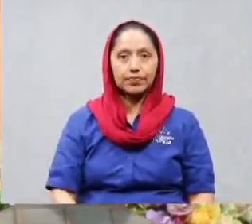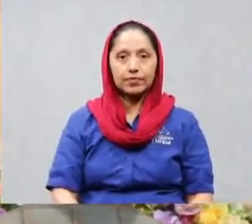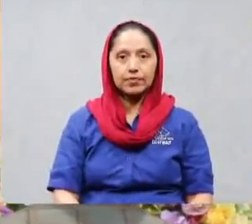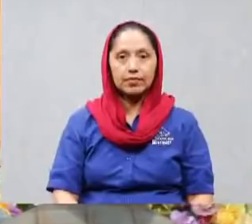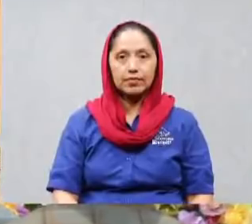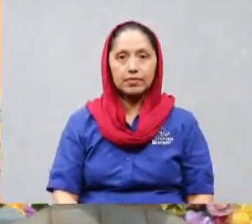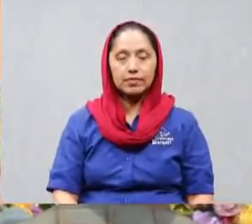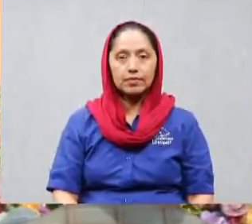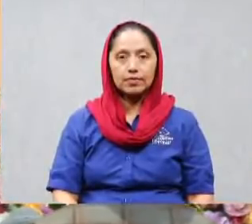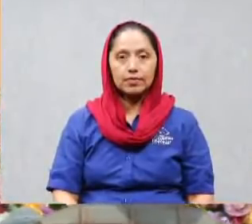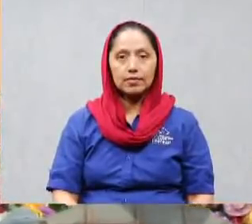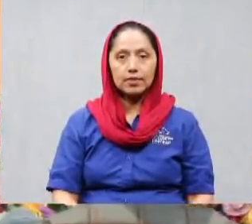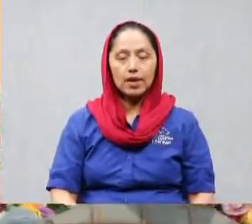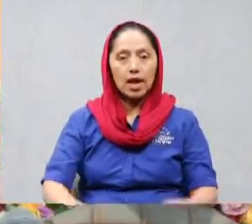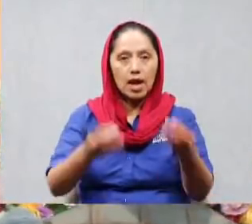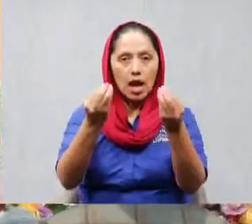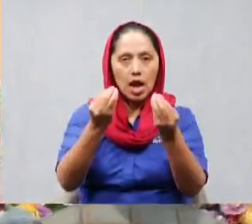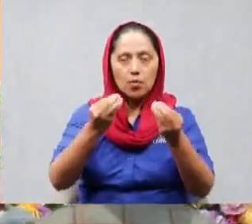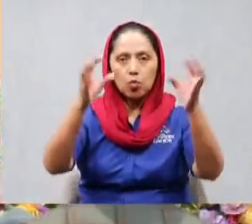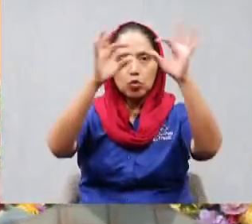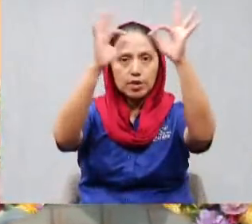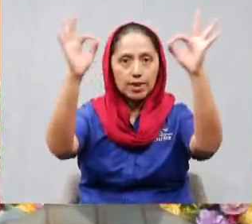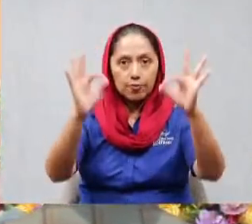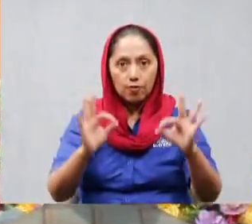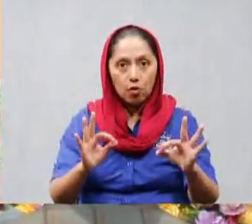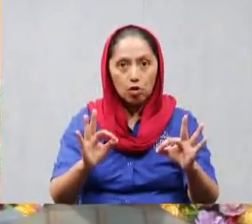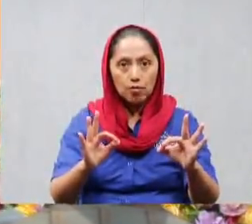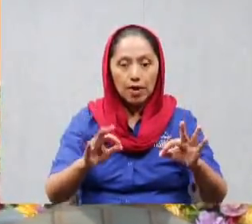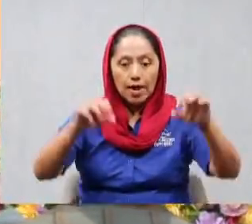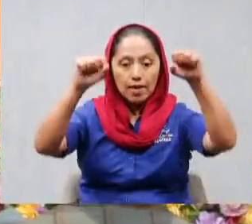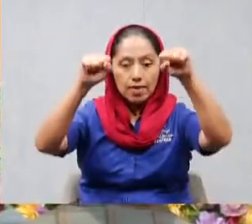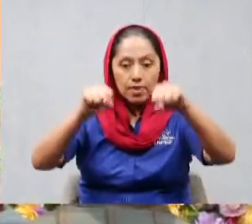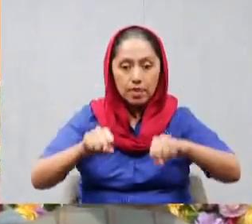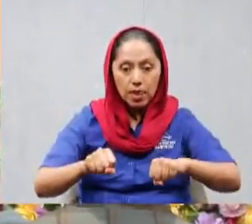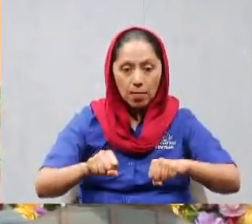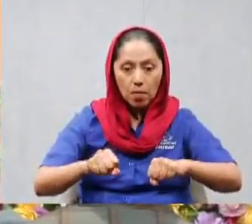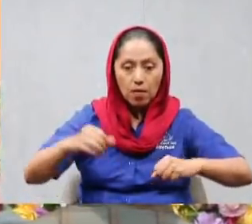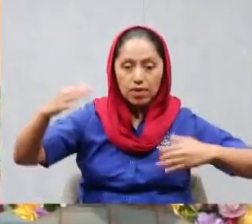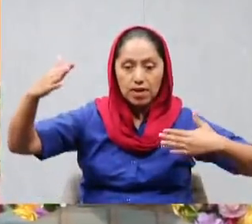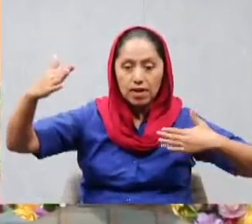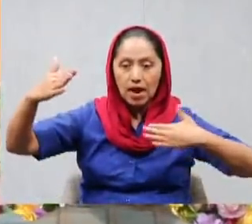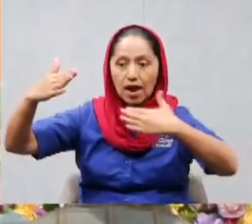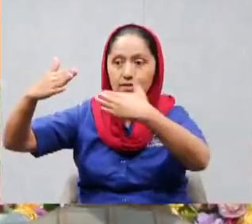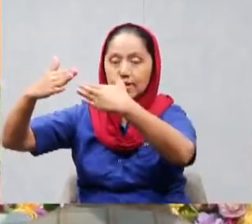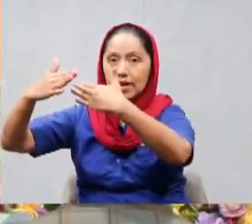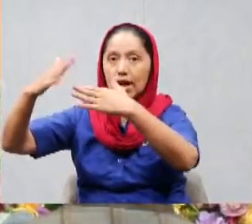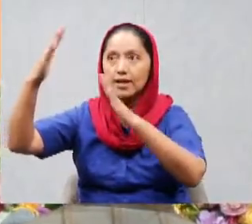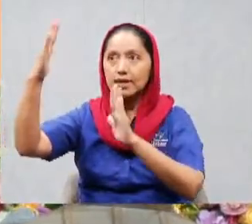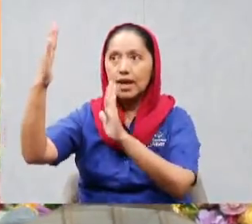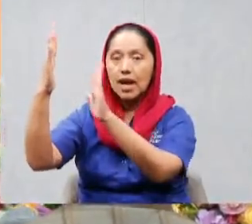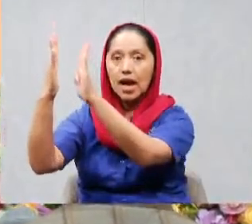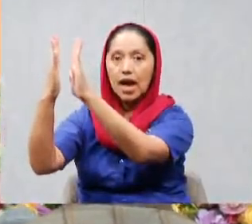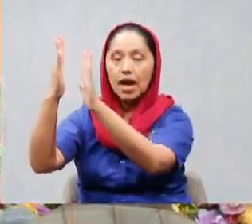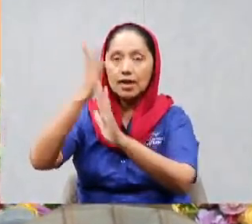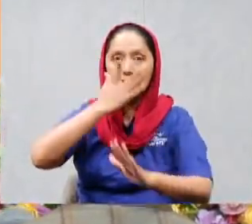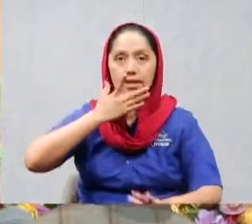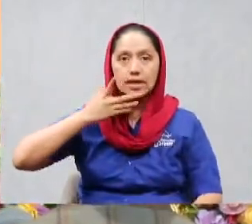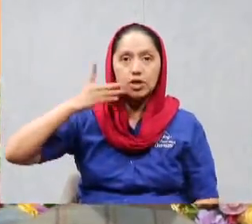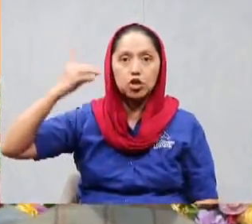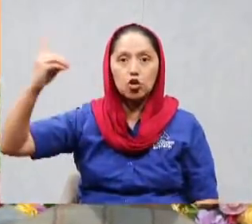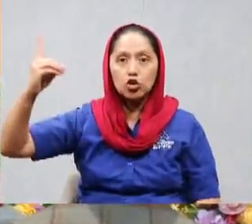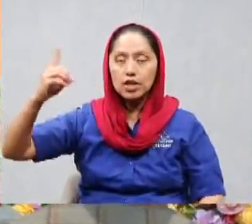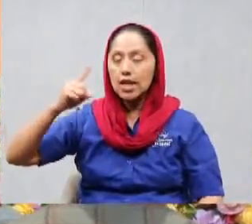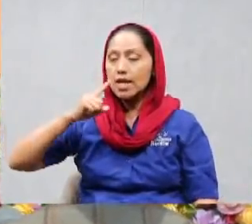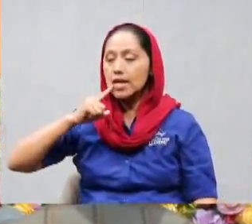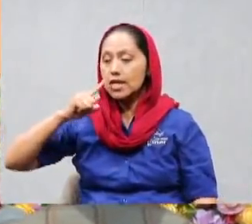que hay muchas formas de poder llegar delante del Señor incluso físicas verdad delante de Él para